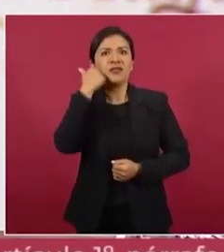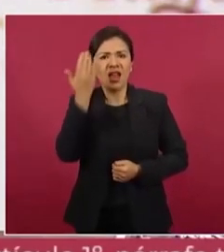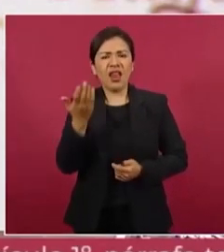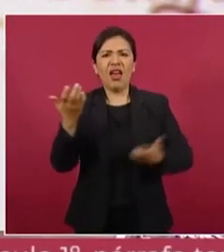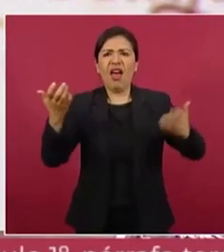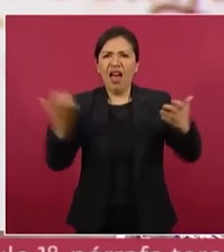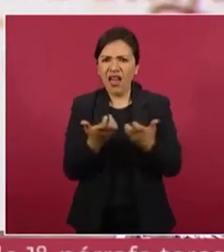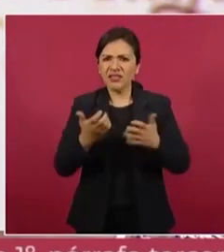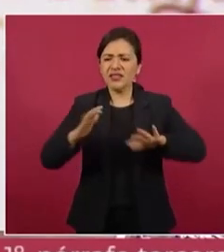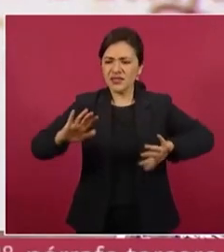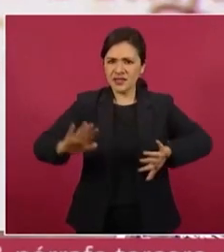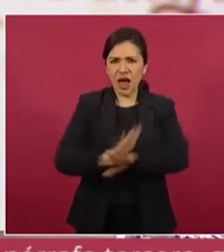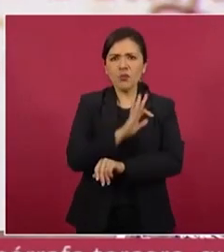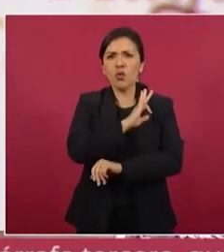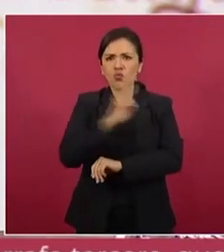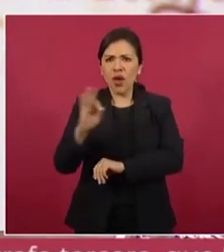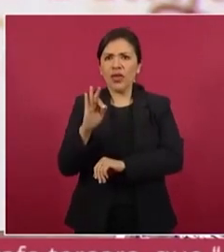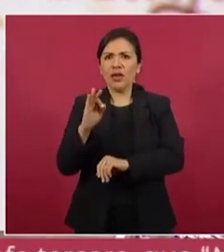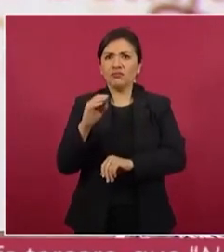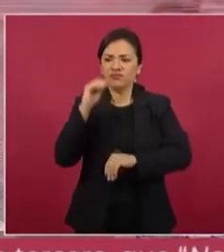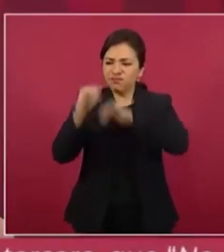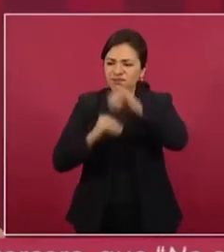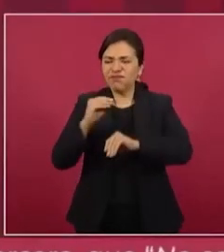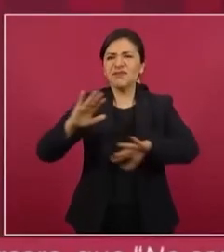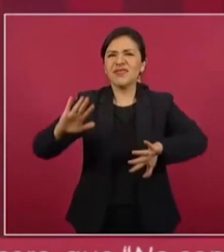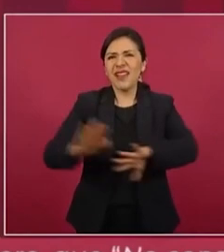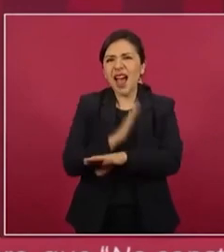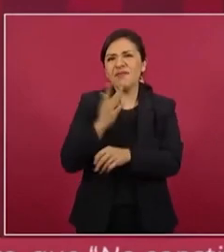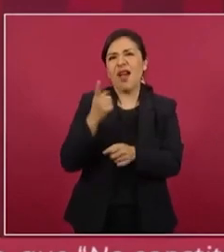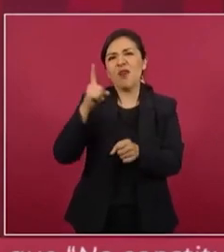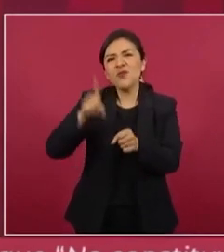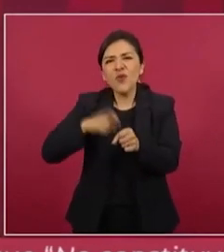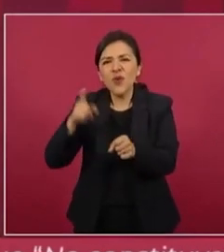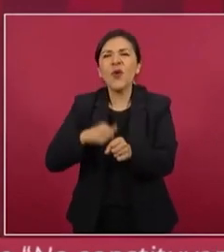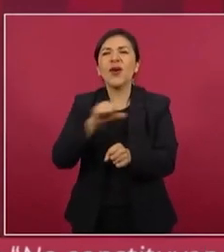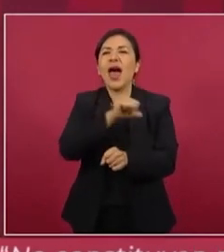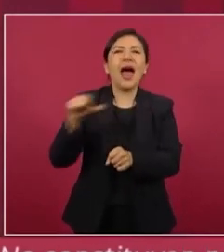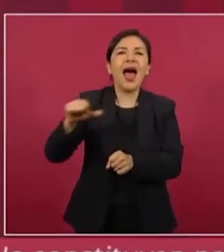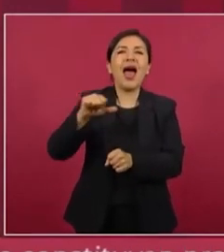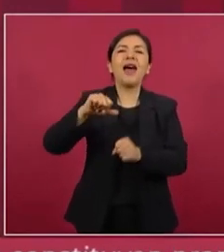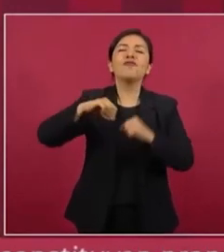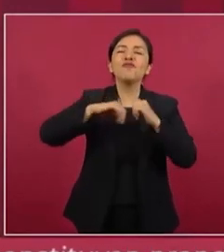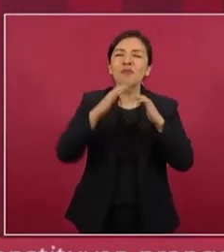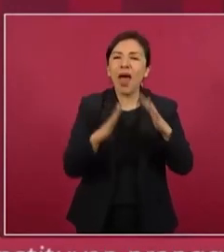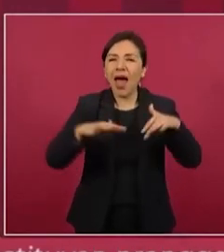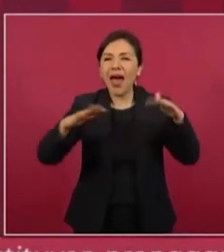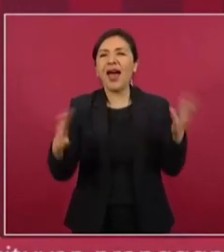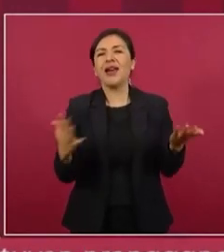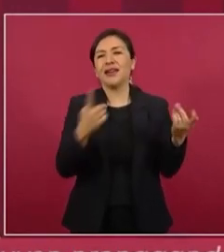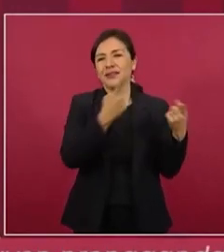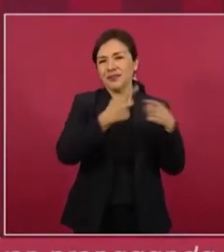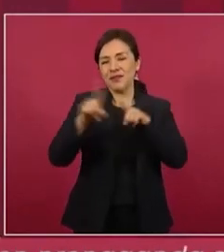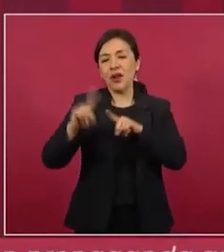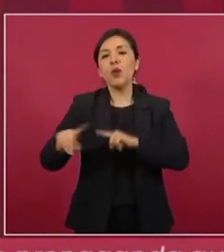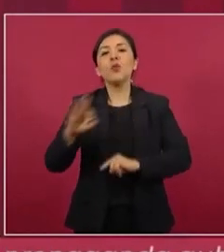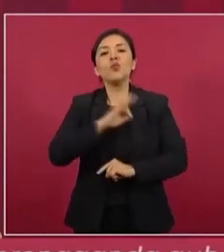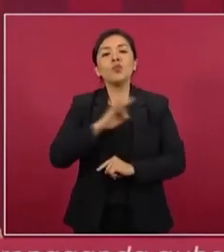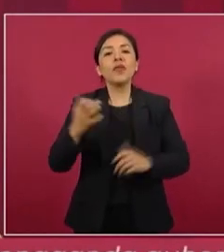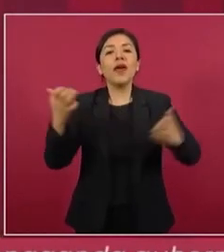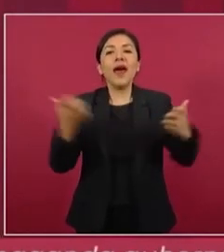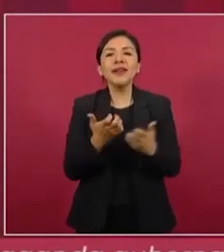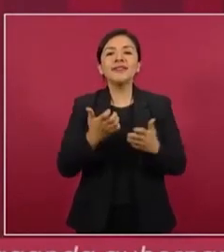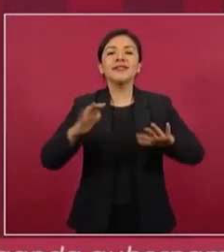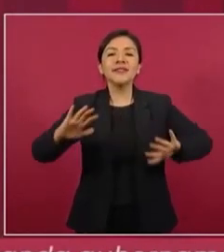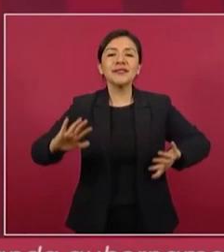color ¿no? del del mar y se pueden convertir